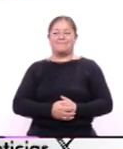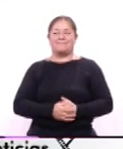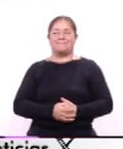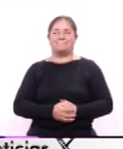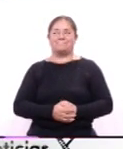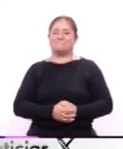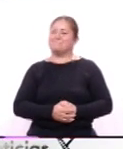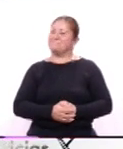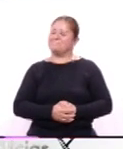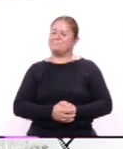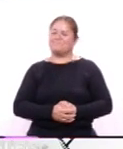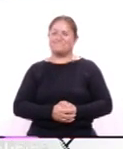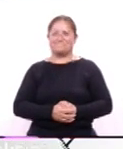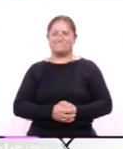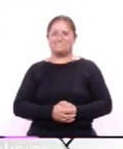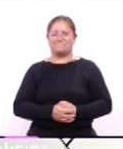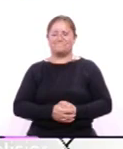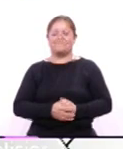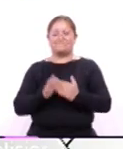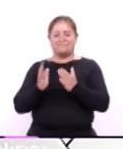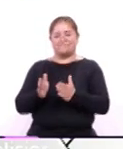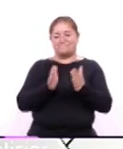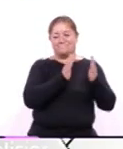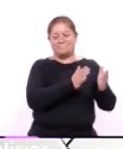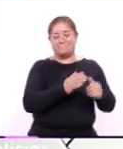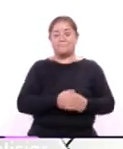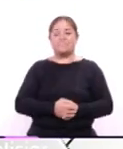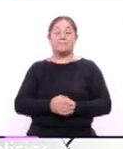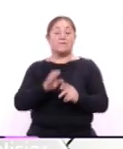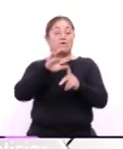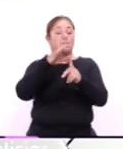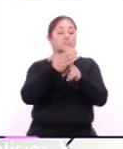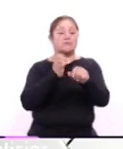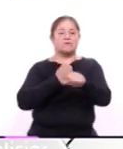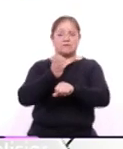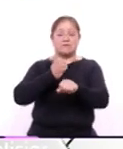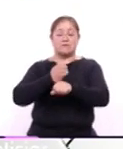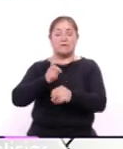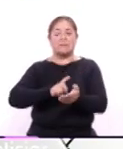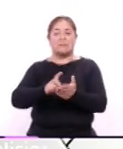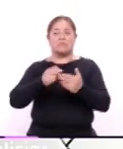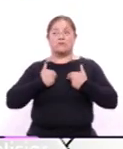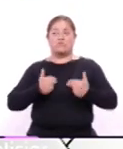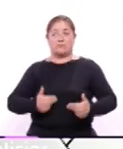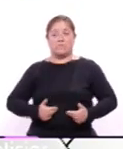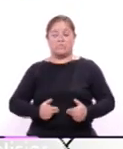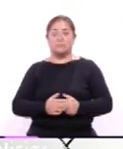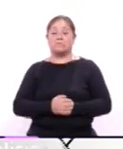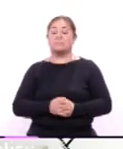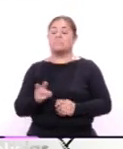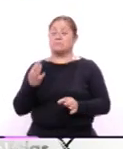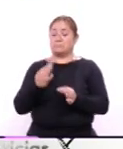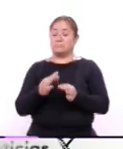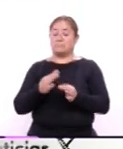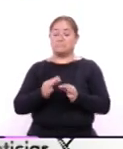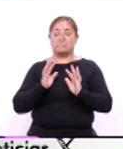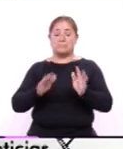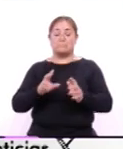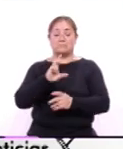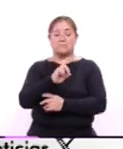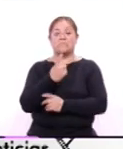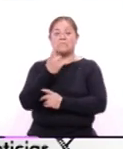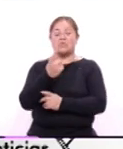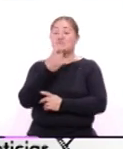Vamos a pasar a otros temas le comento que la Comisión Estatal de Derechos Humanos ya cumplió su 31